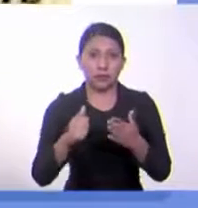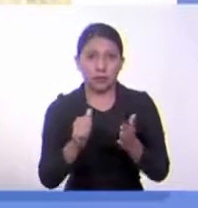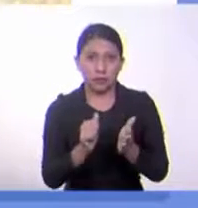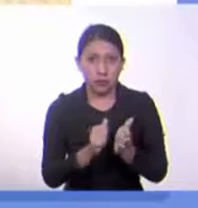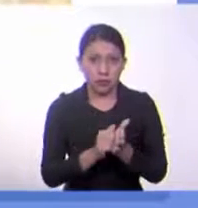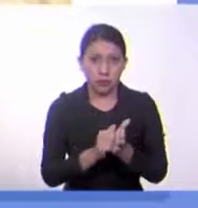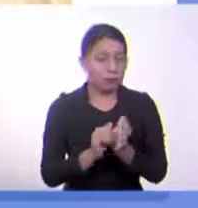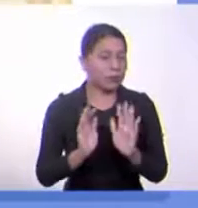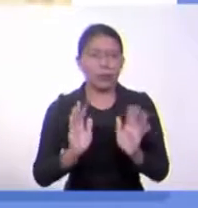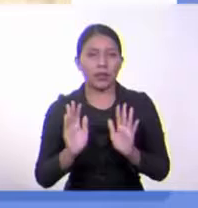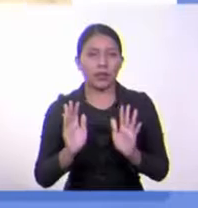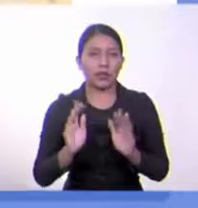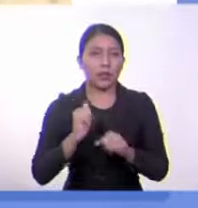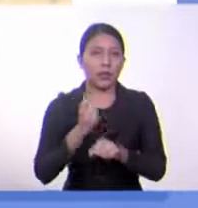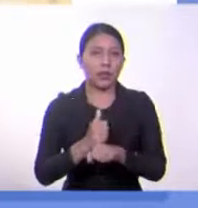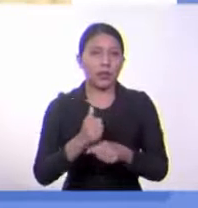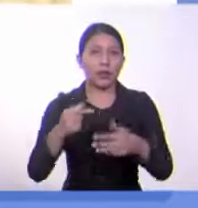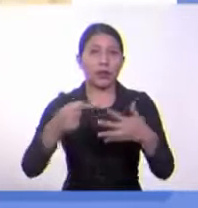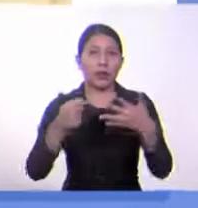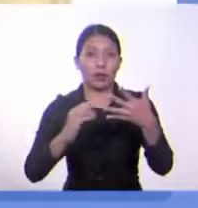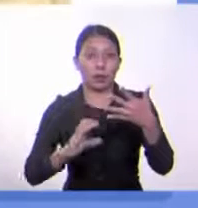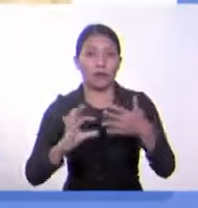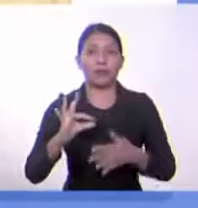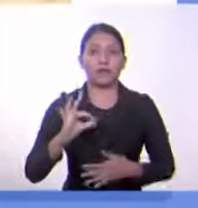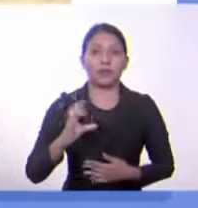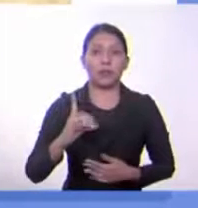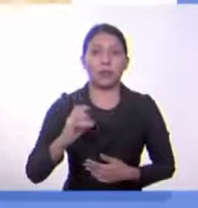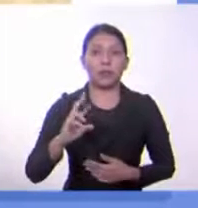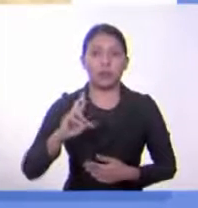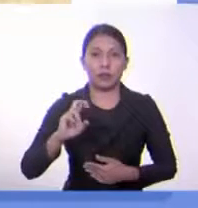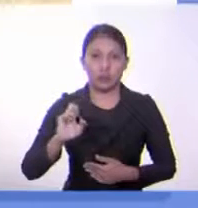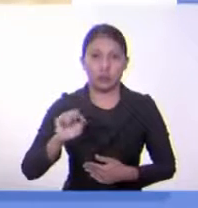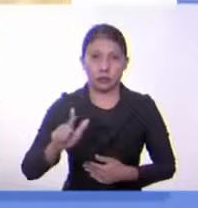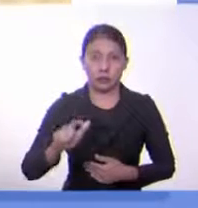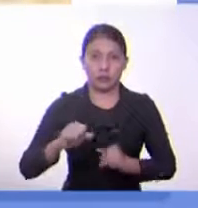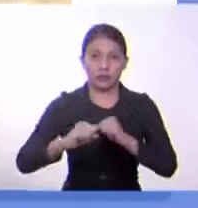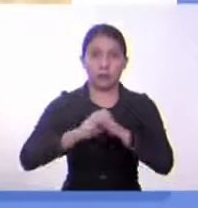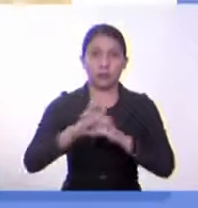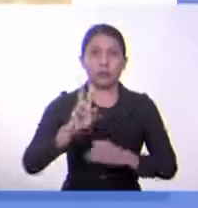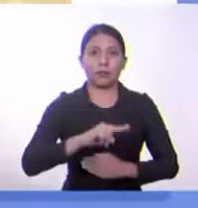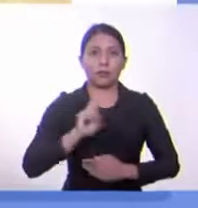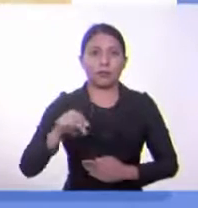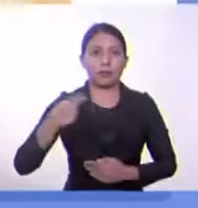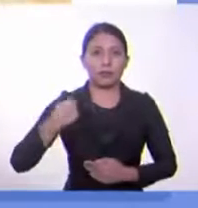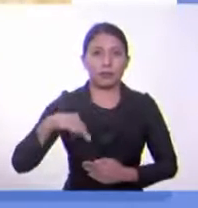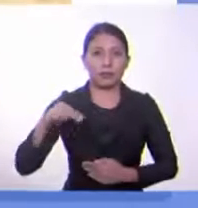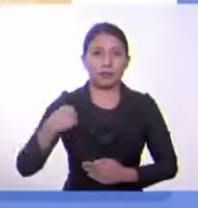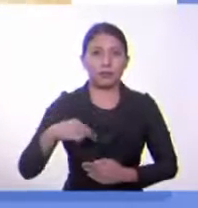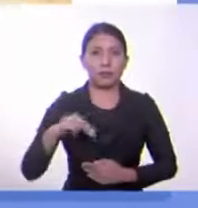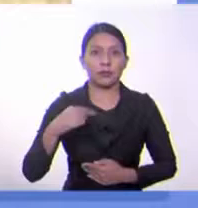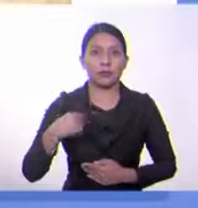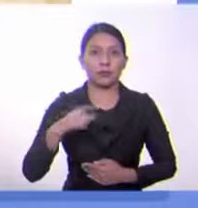la denominada Constitución Federal que se promulgó el 22 de noviembre de